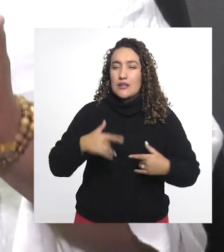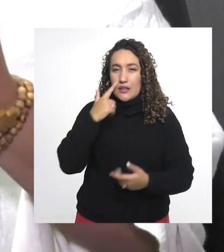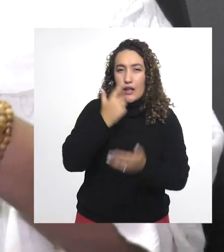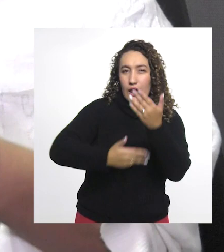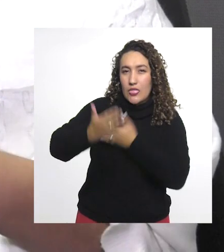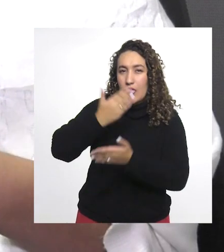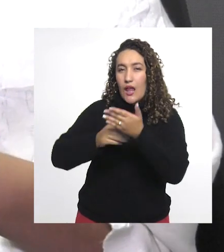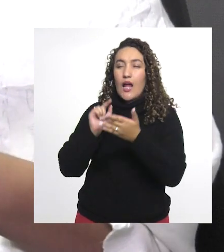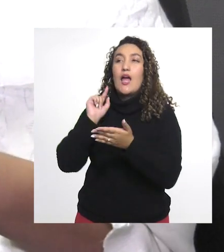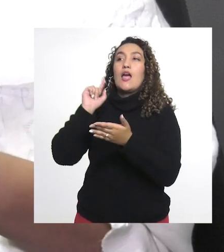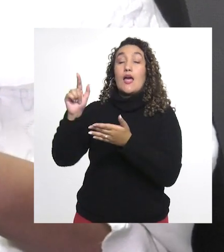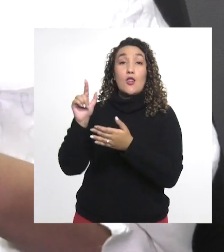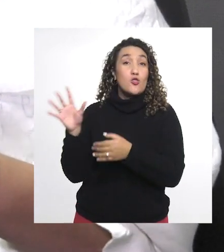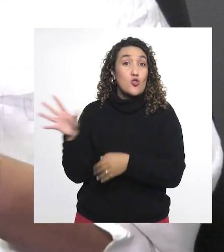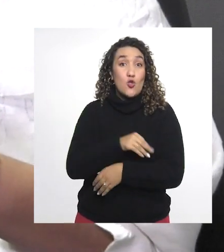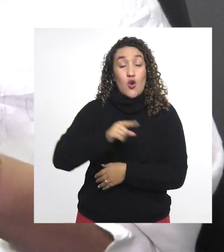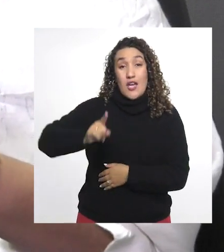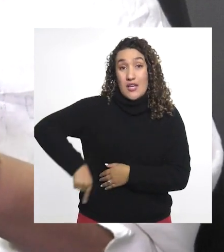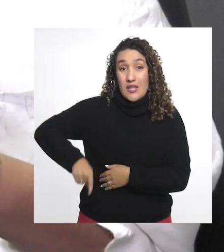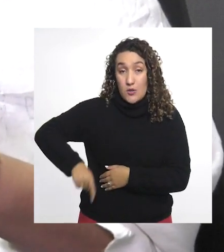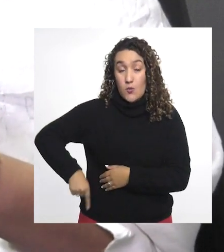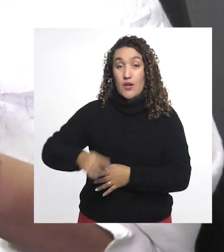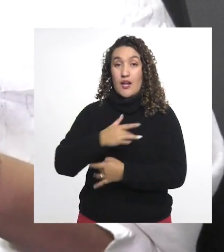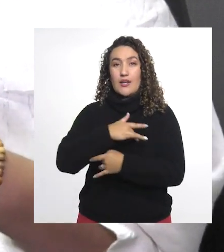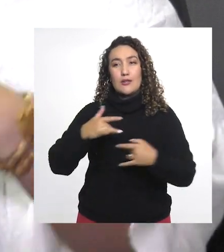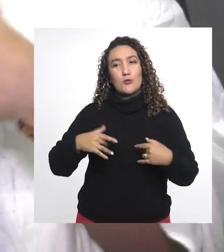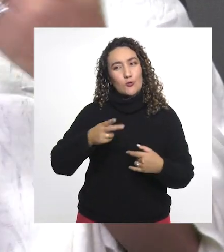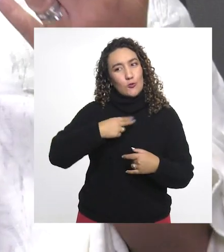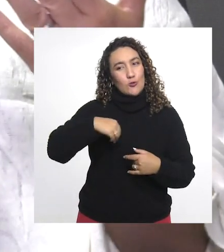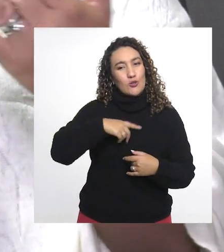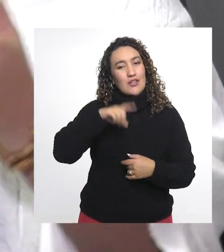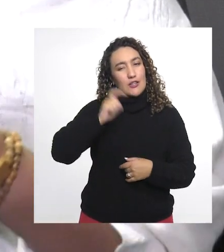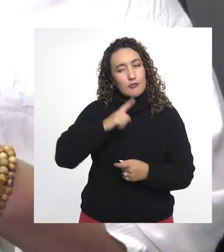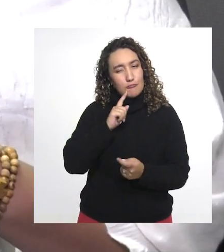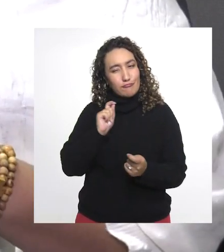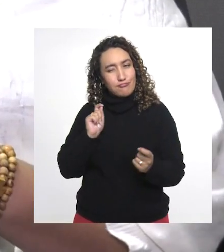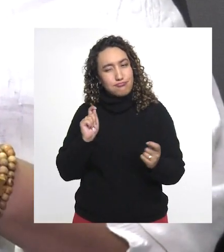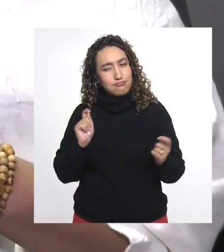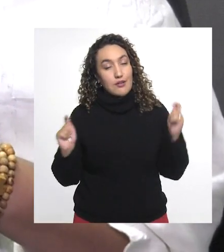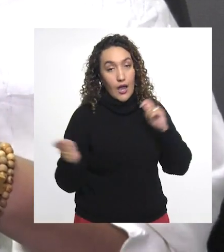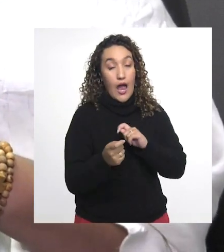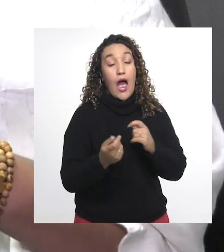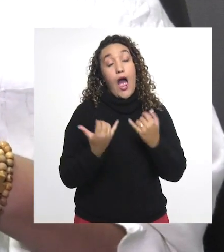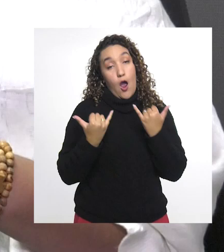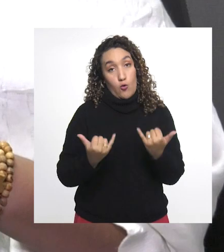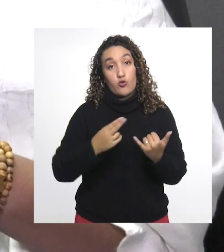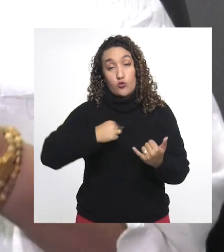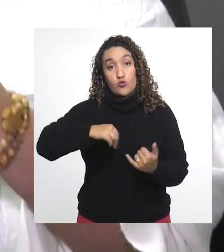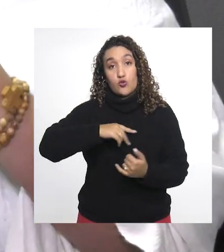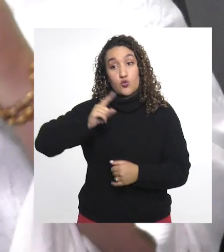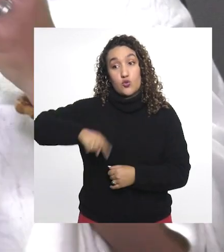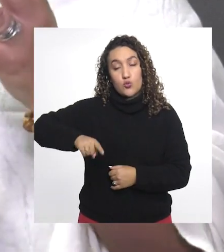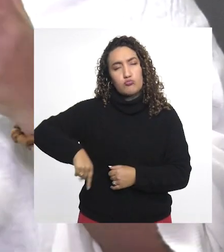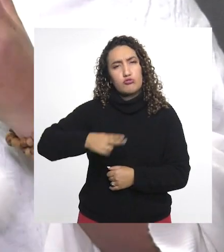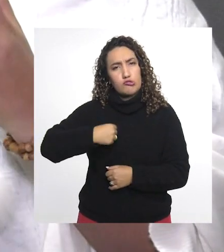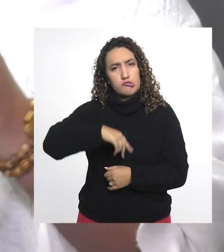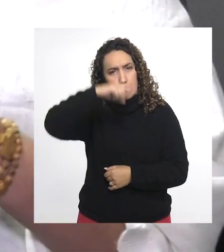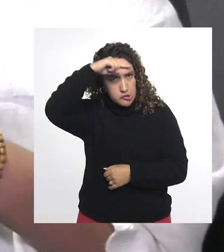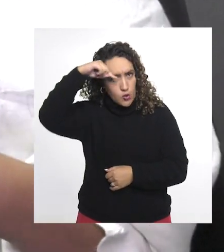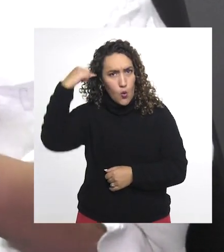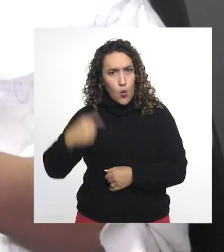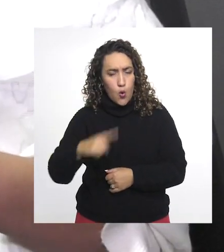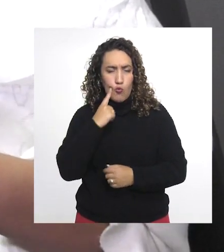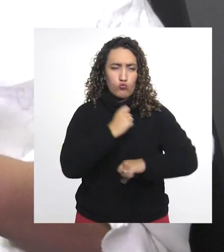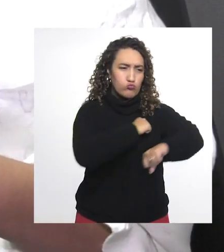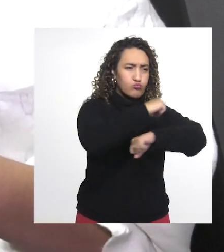acuerdo a ese análisis de factibilidad que ha hecho el Ministerio de Salud, todas las escuelas de salud y todas las facultades deberemos movernos.